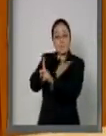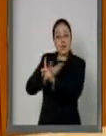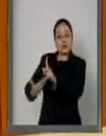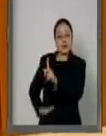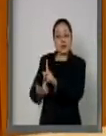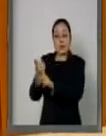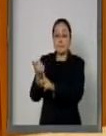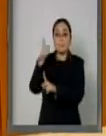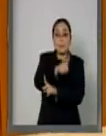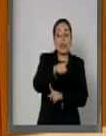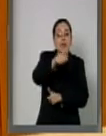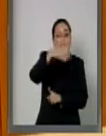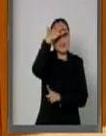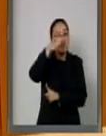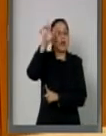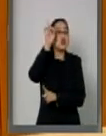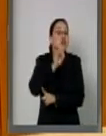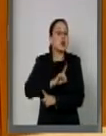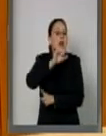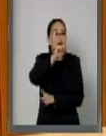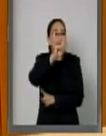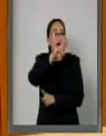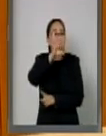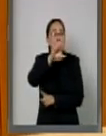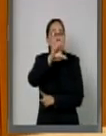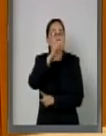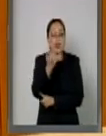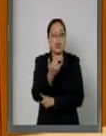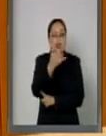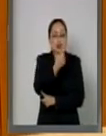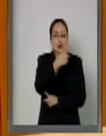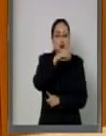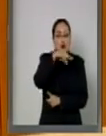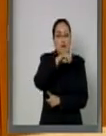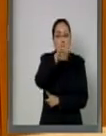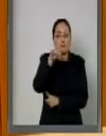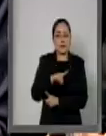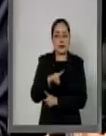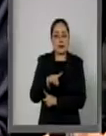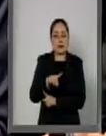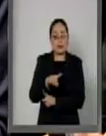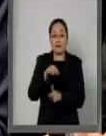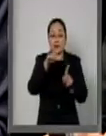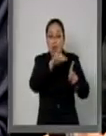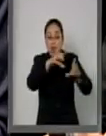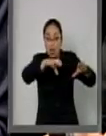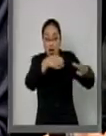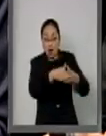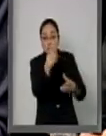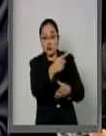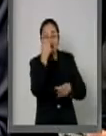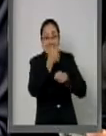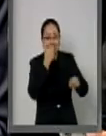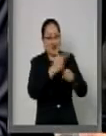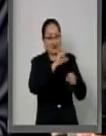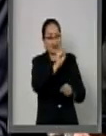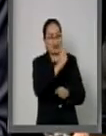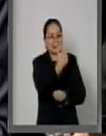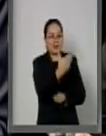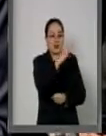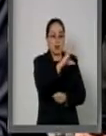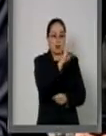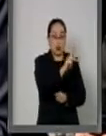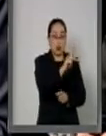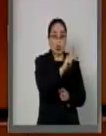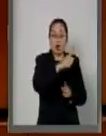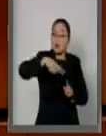Areli Gómez para que lo hecho pulcramente desde la hacienda no se embarre y llene de lodo en las ansias